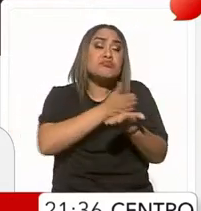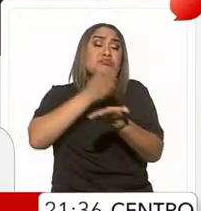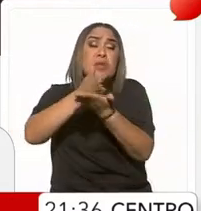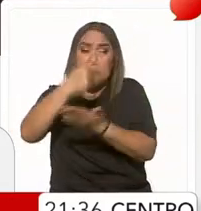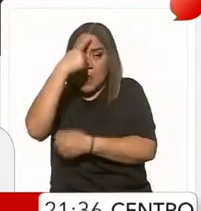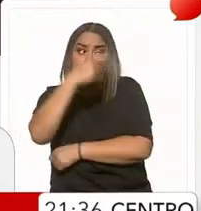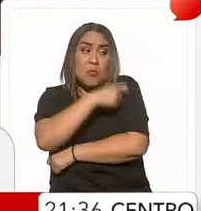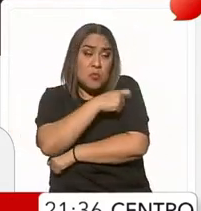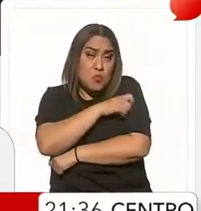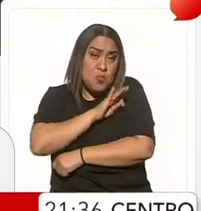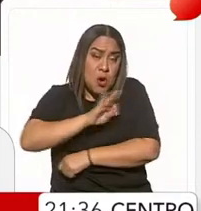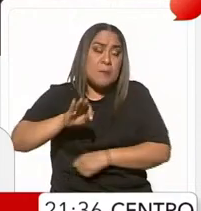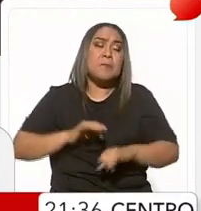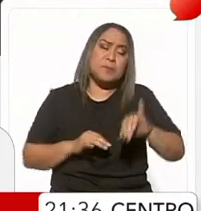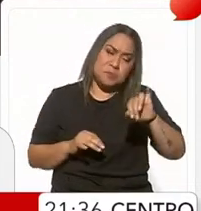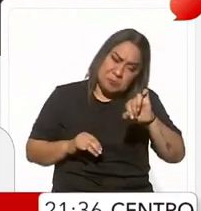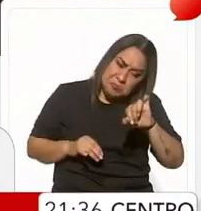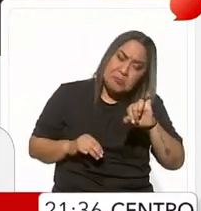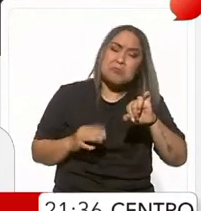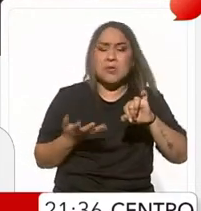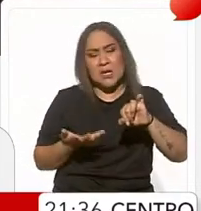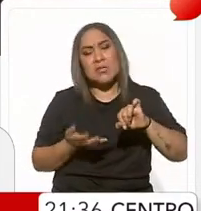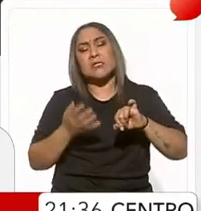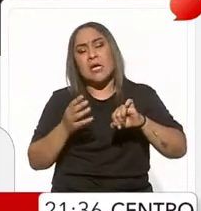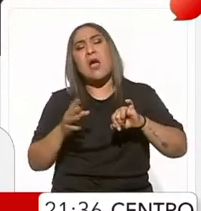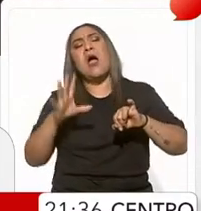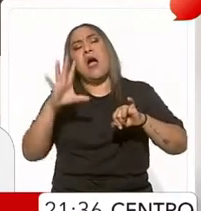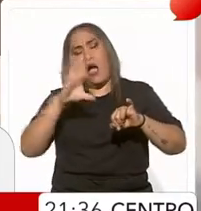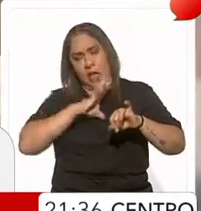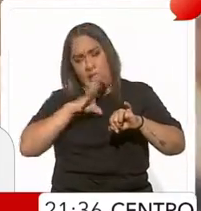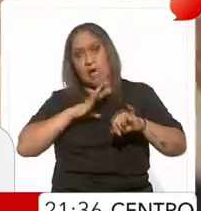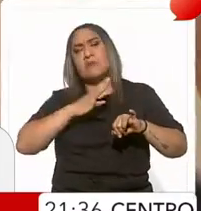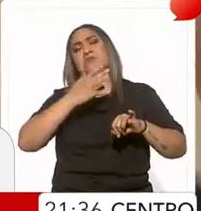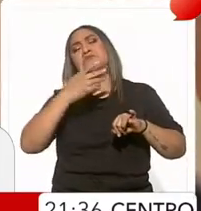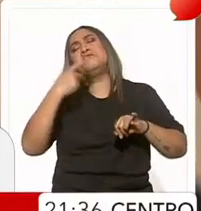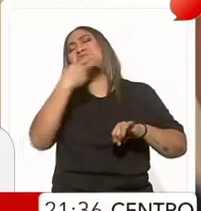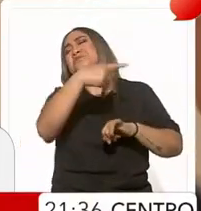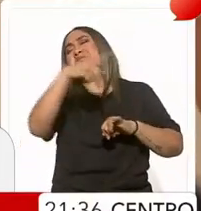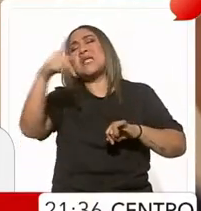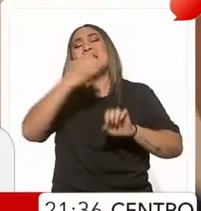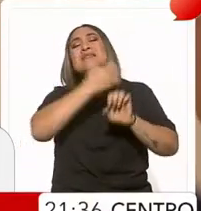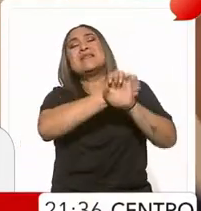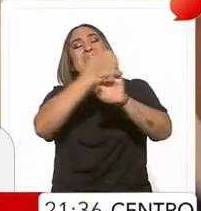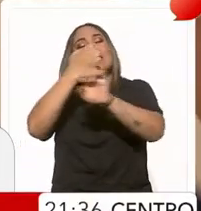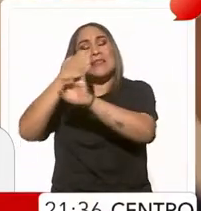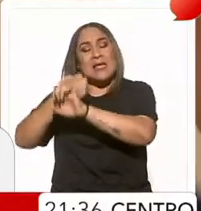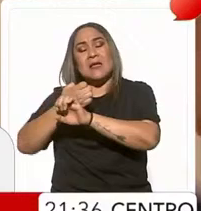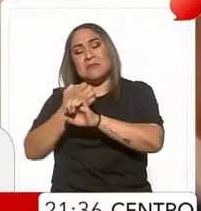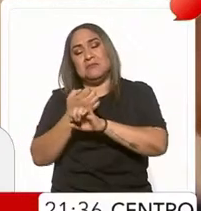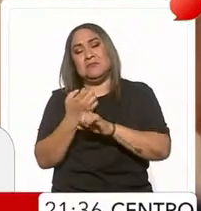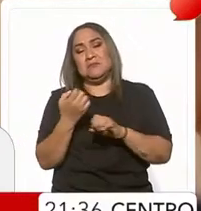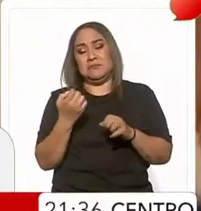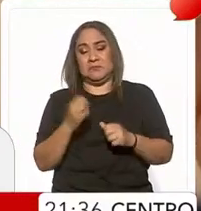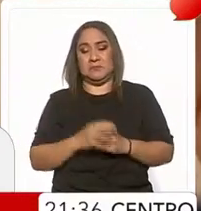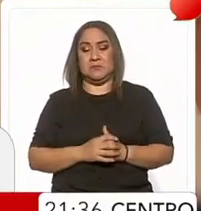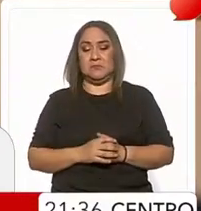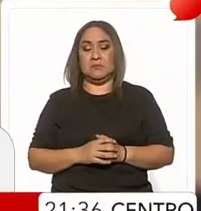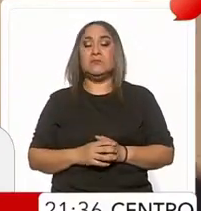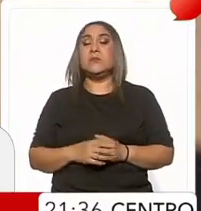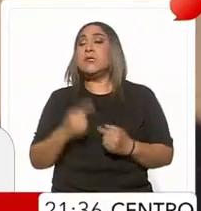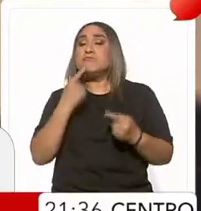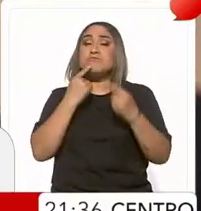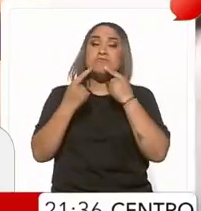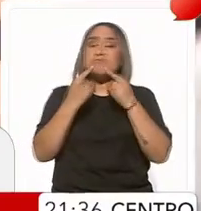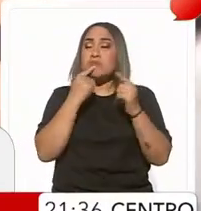Sí, en ocasiones, depende un poco, ha habido ejercicios en cada uno de los estados, un ejercicio que se coordina